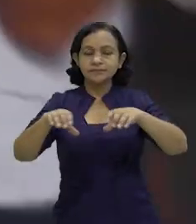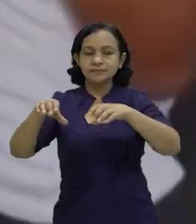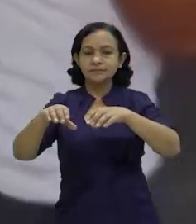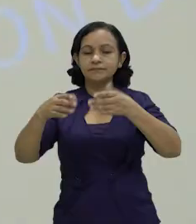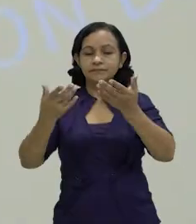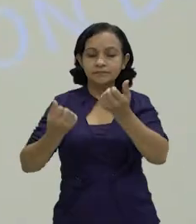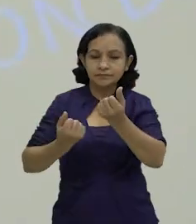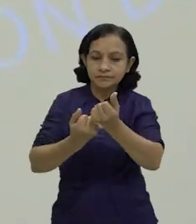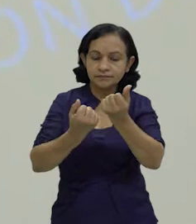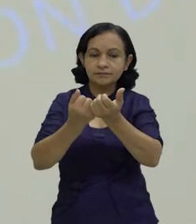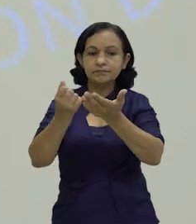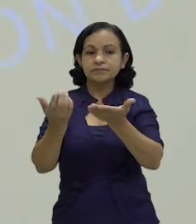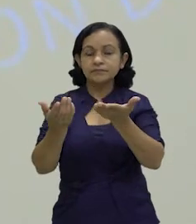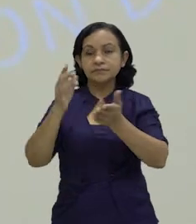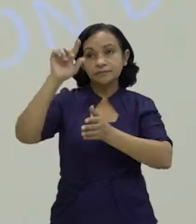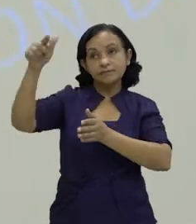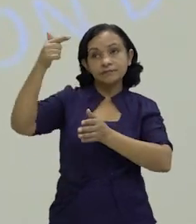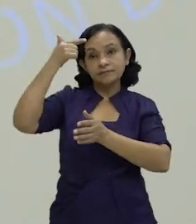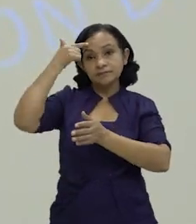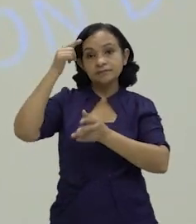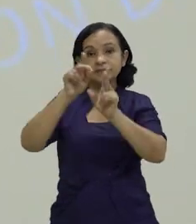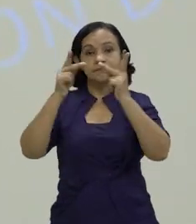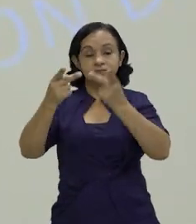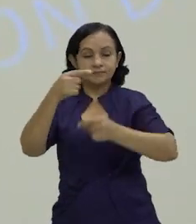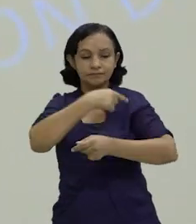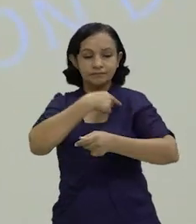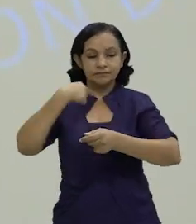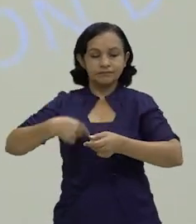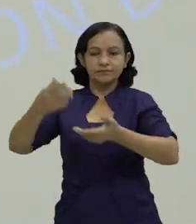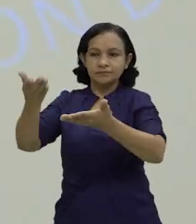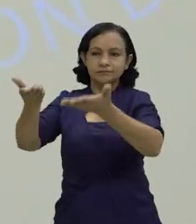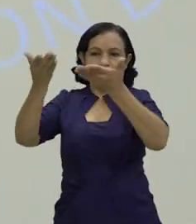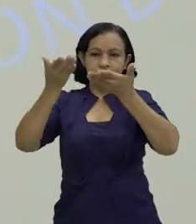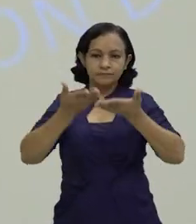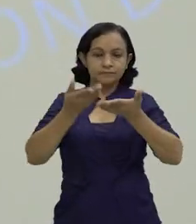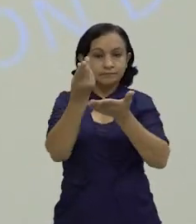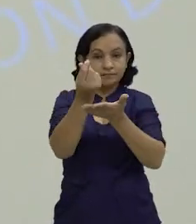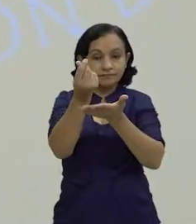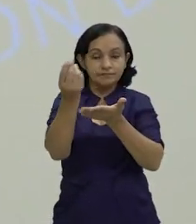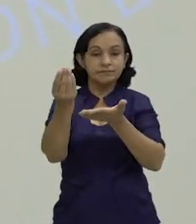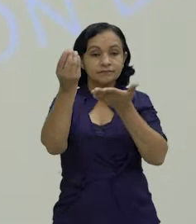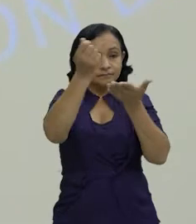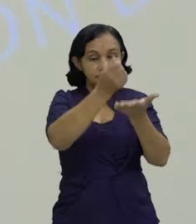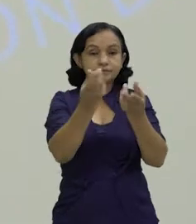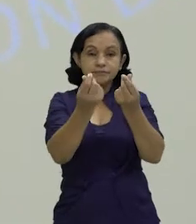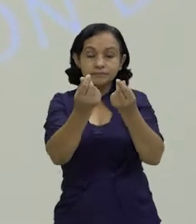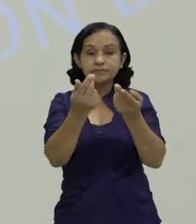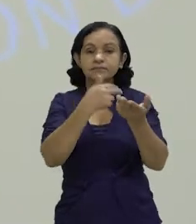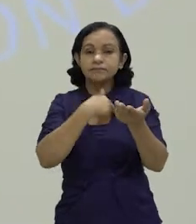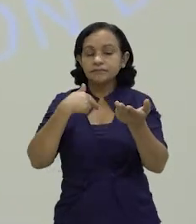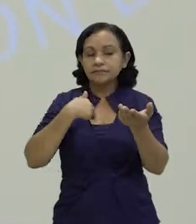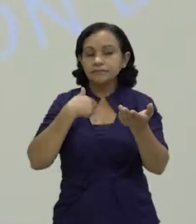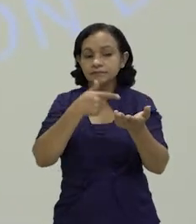el complemento que el gobierno y el pueblo de Taiwán hoy nos brinda a través de este fondo viene